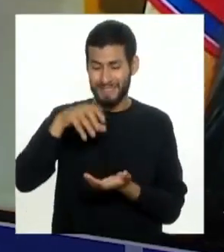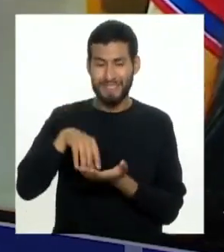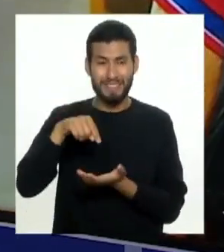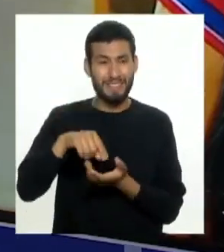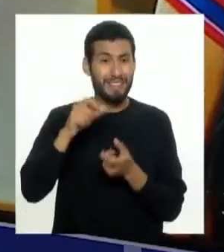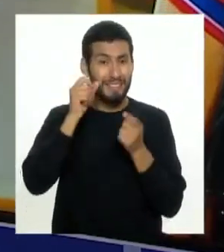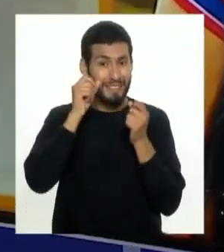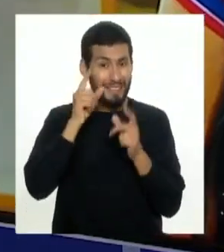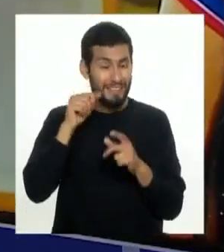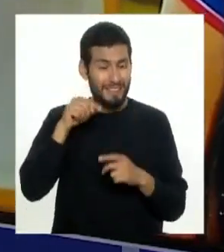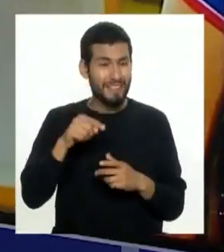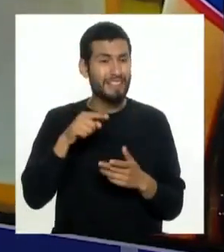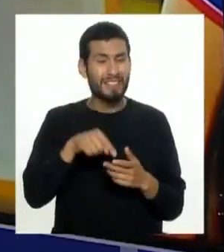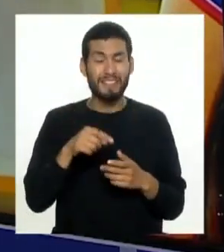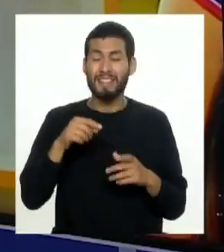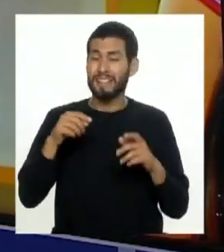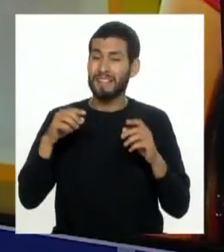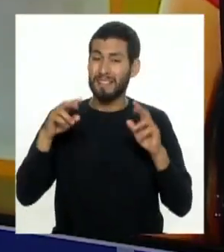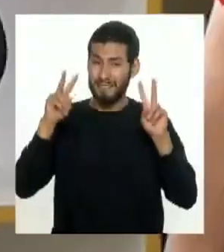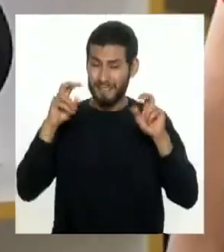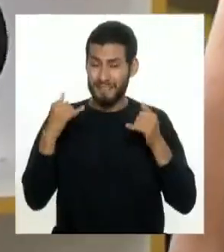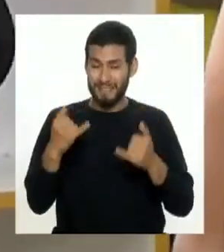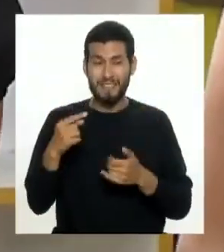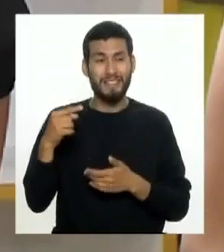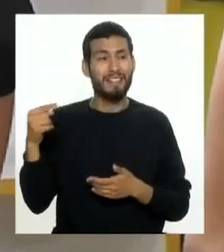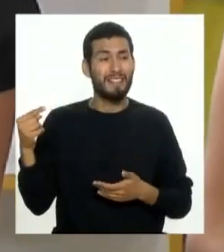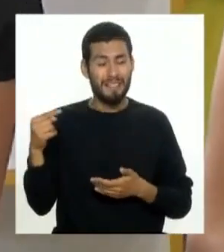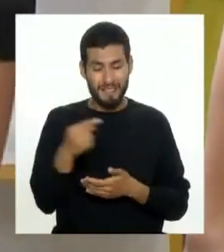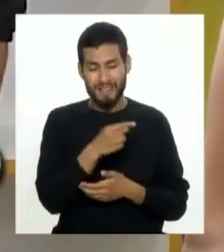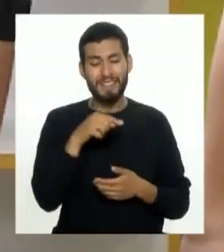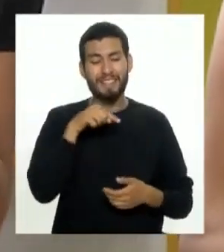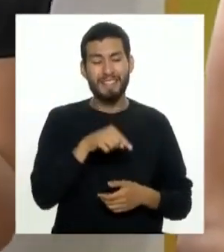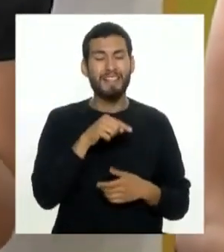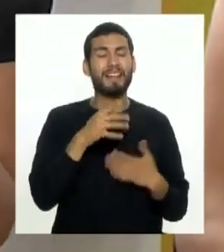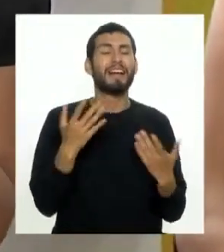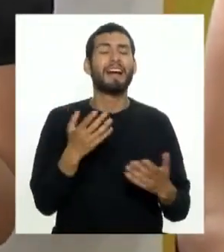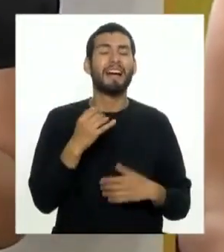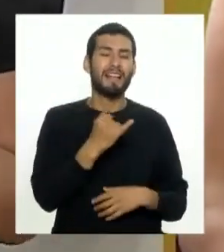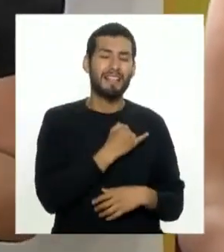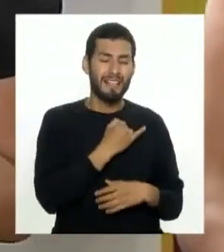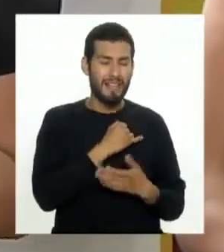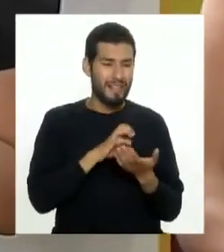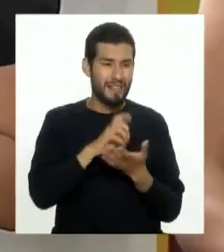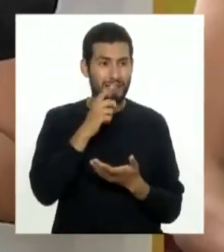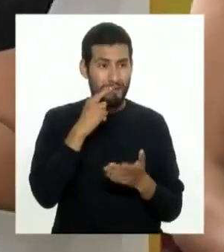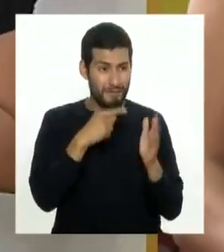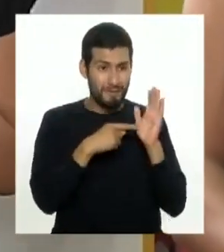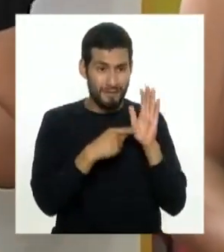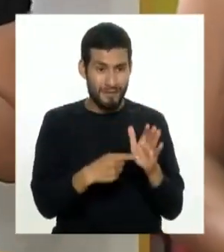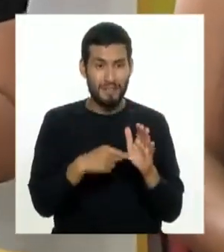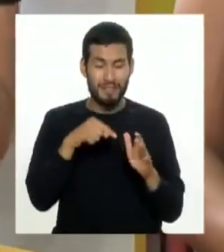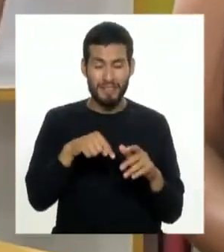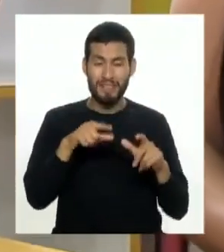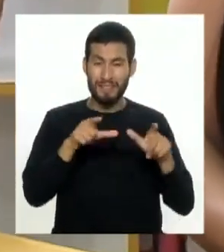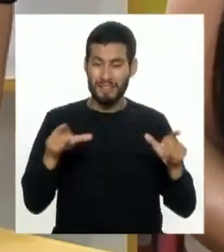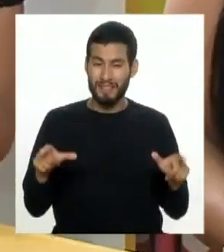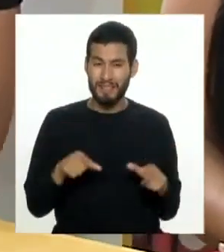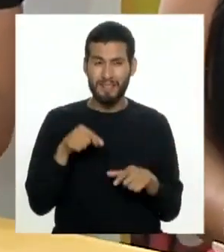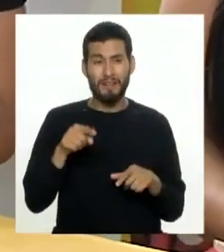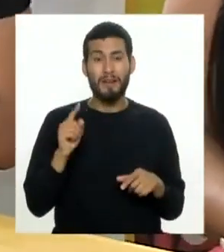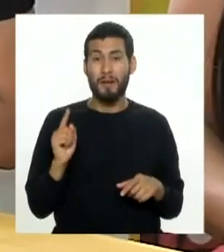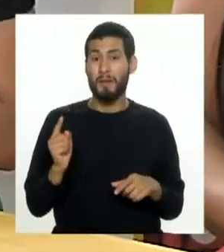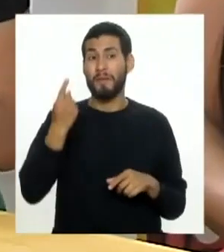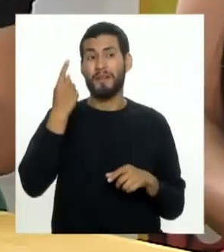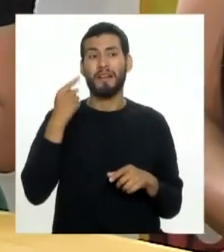interesantísimo que en el marco de la semana de la educación inicial, pues, nos están presentando aquí como